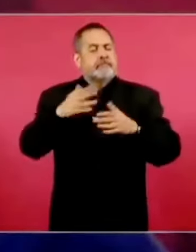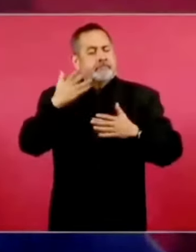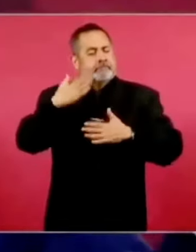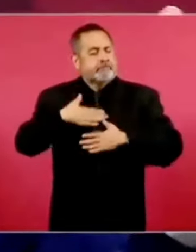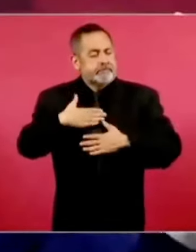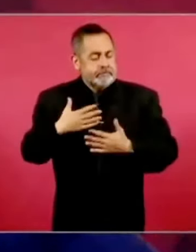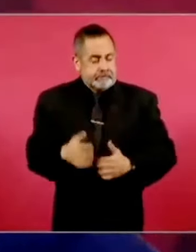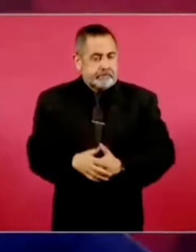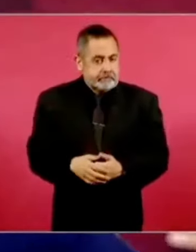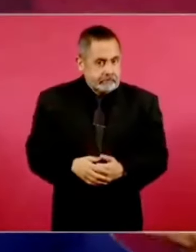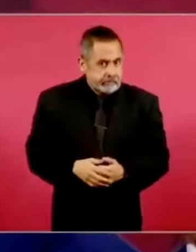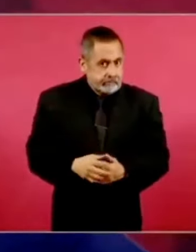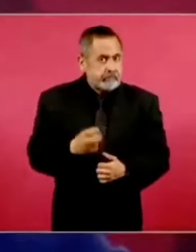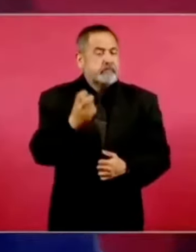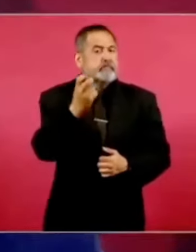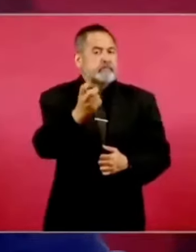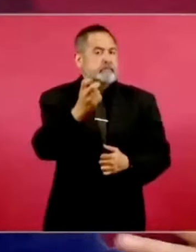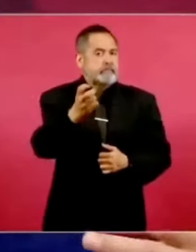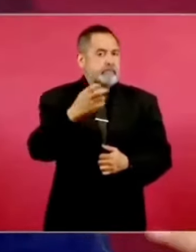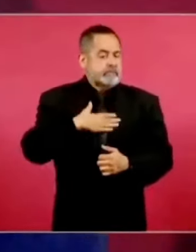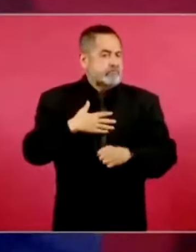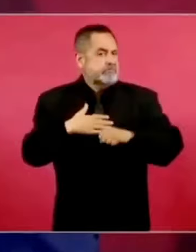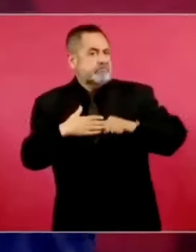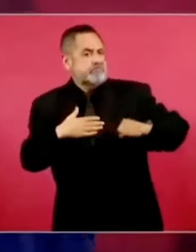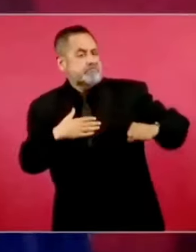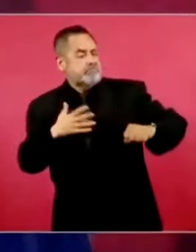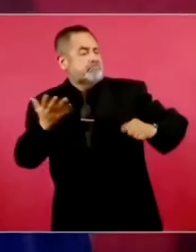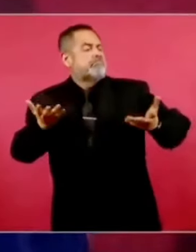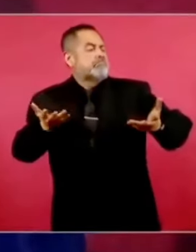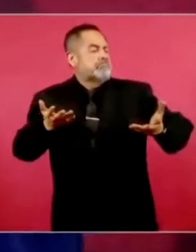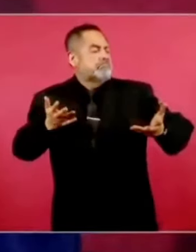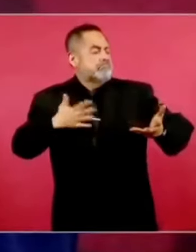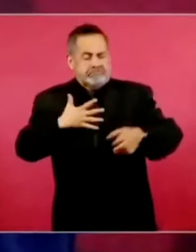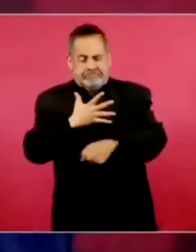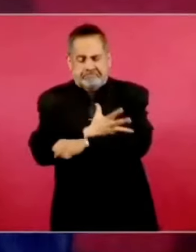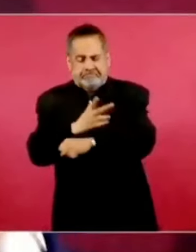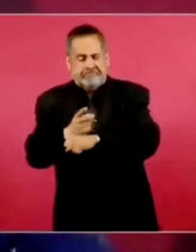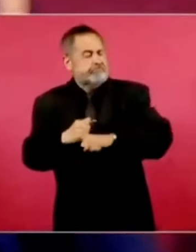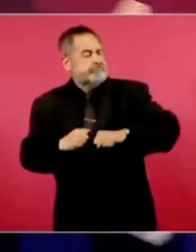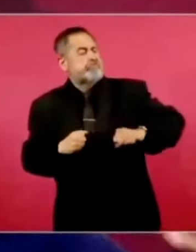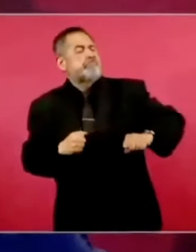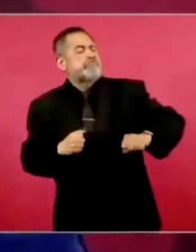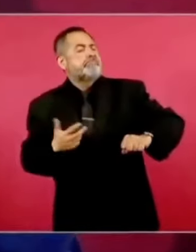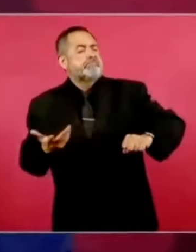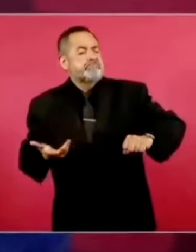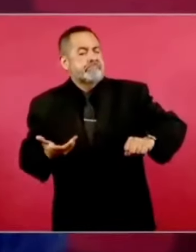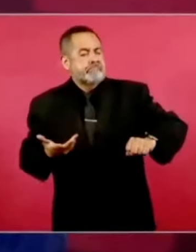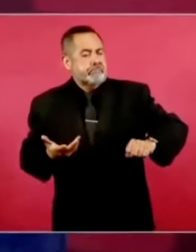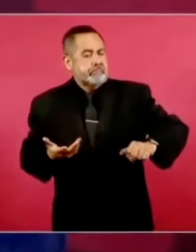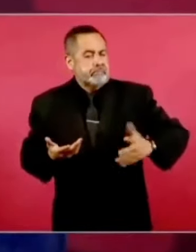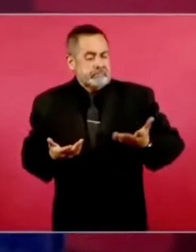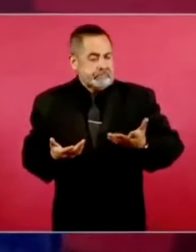esa es nuestra protección, eso es nuestro escudo,